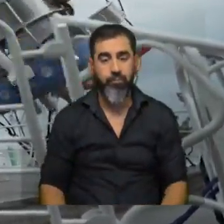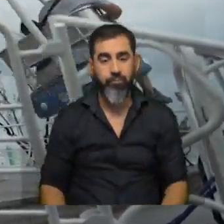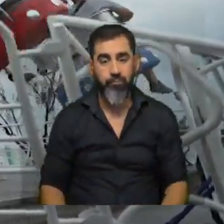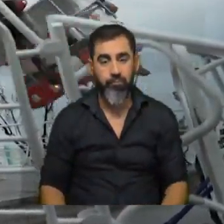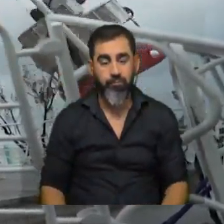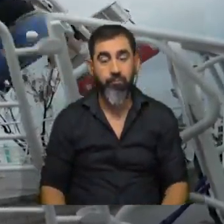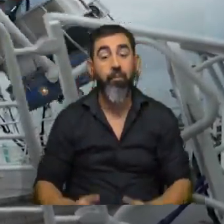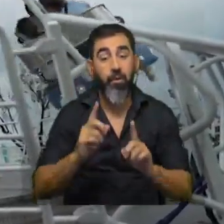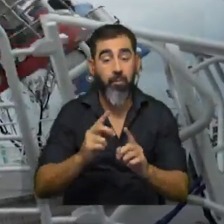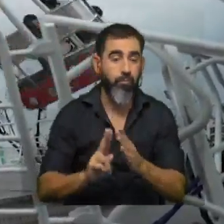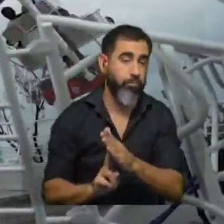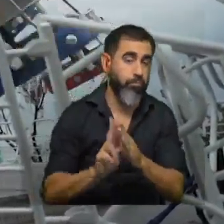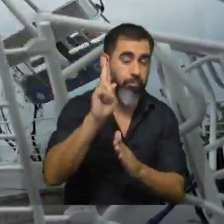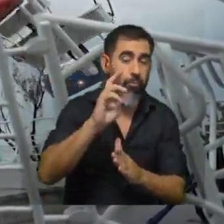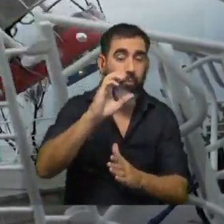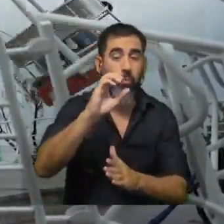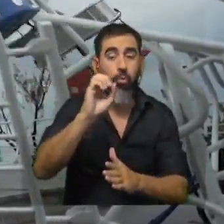que aparecen también en el despegue de un cohete